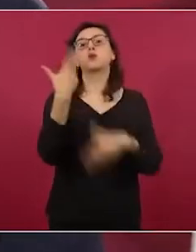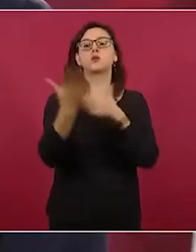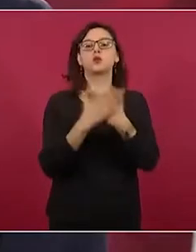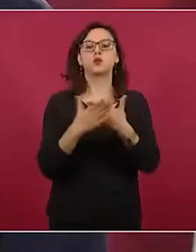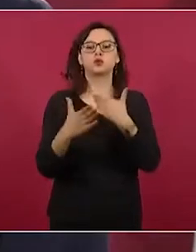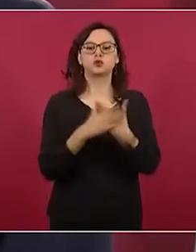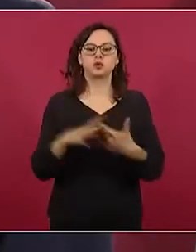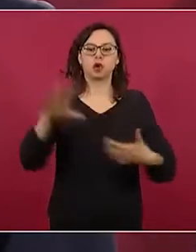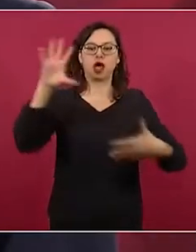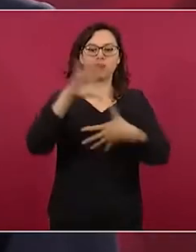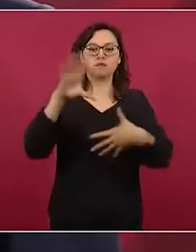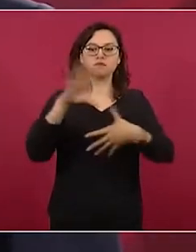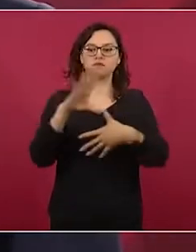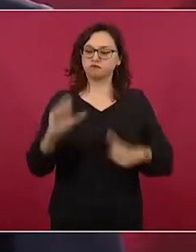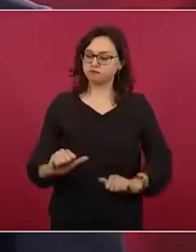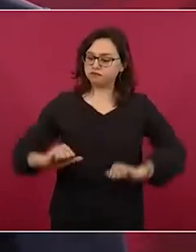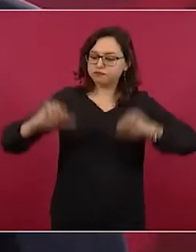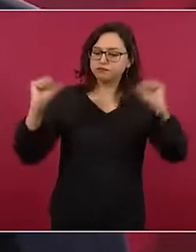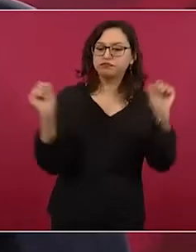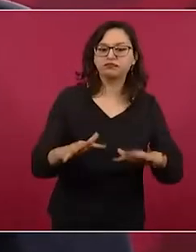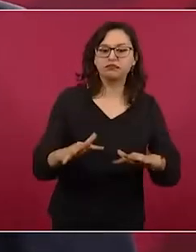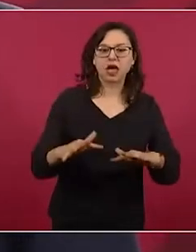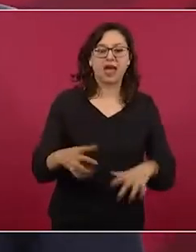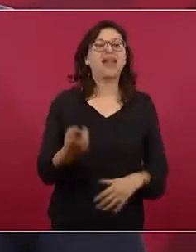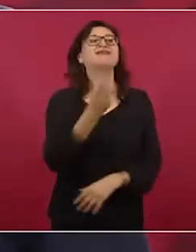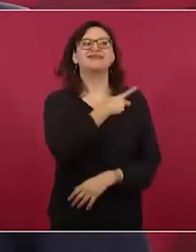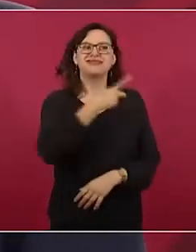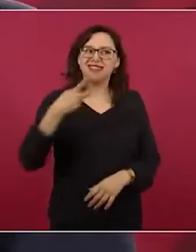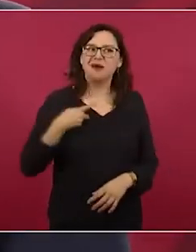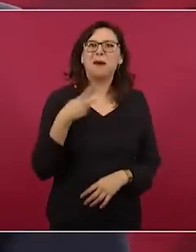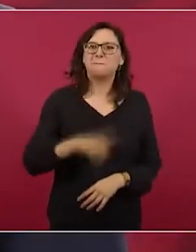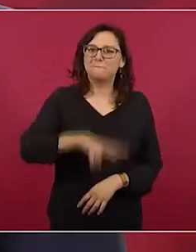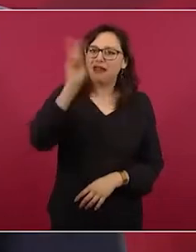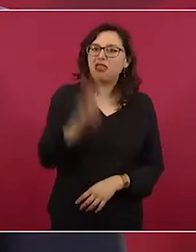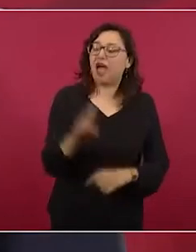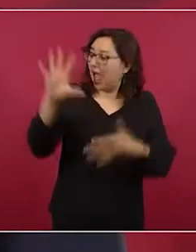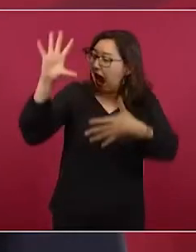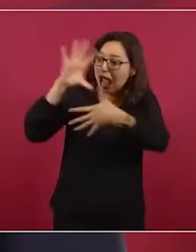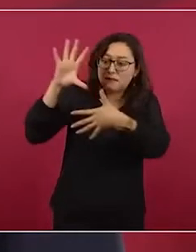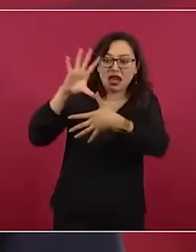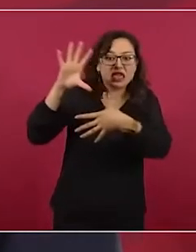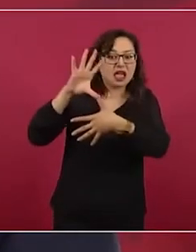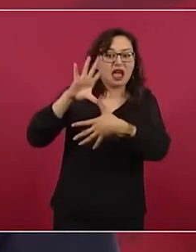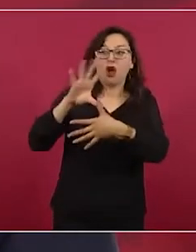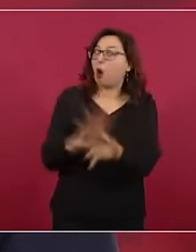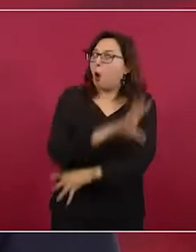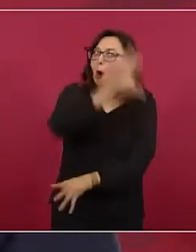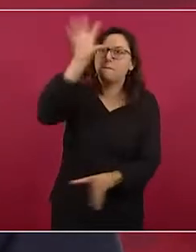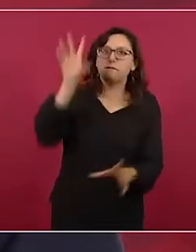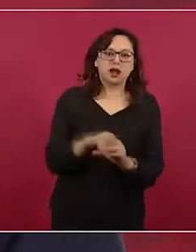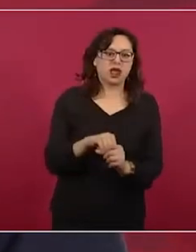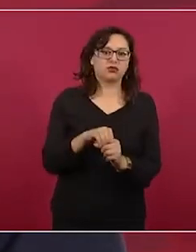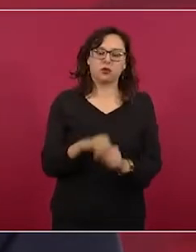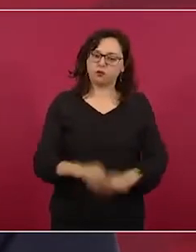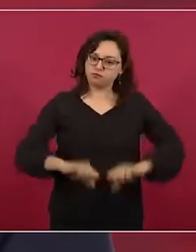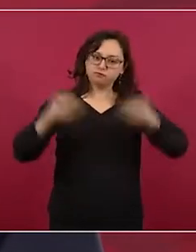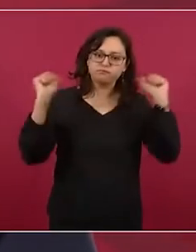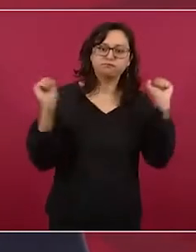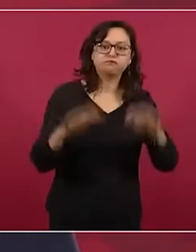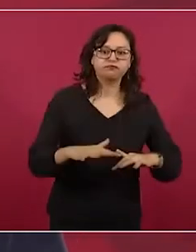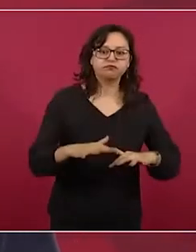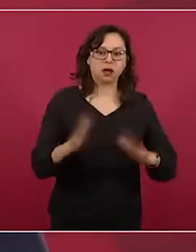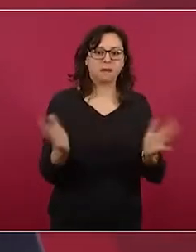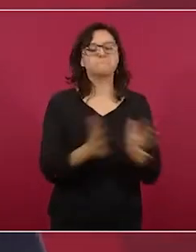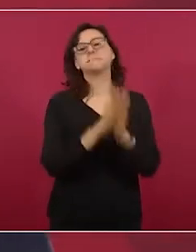tienen que participar todos los países, todos los pueblos de América, que nadie